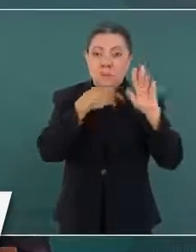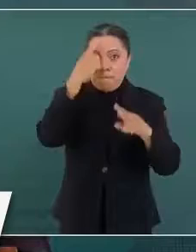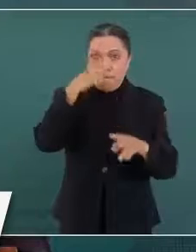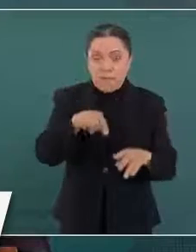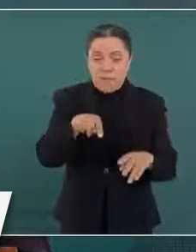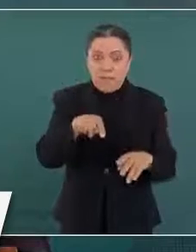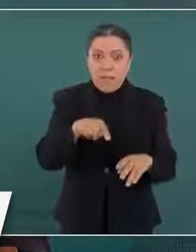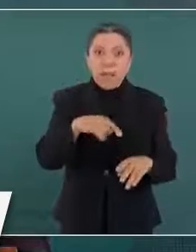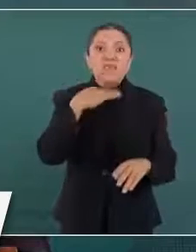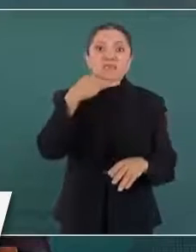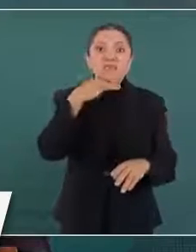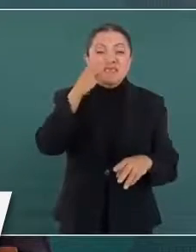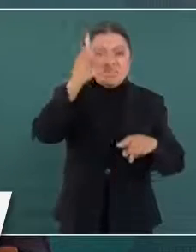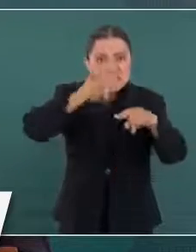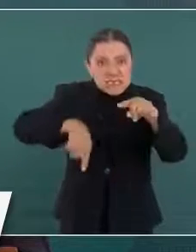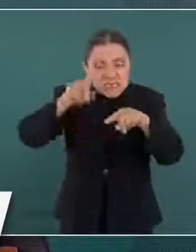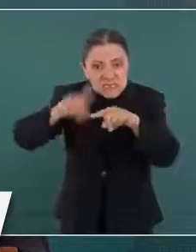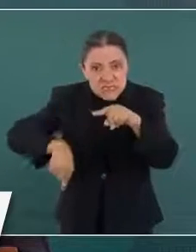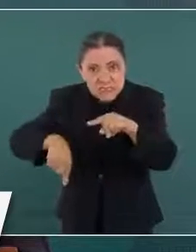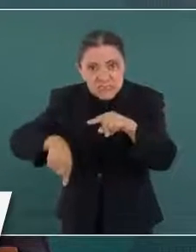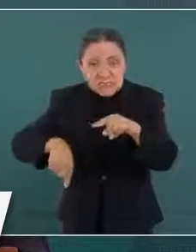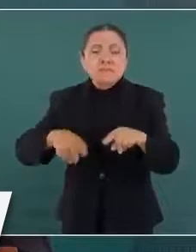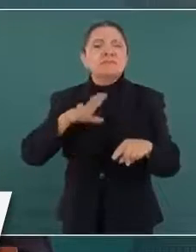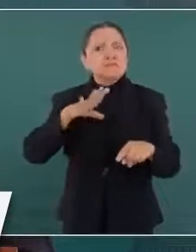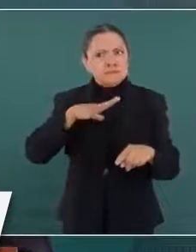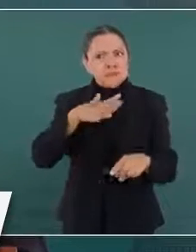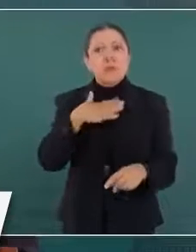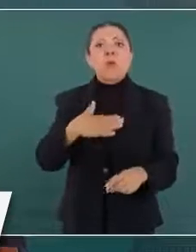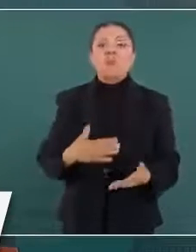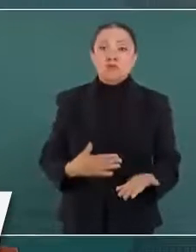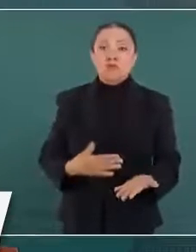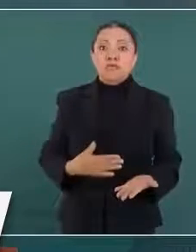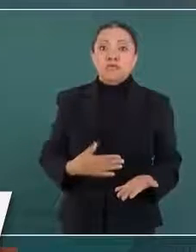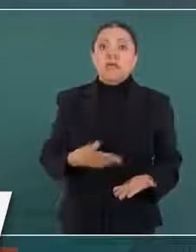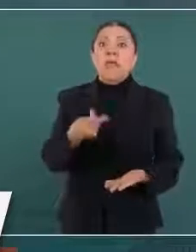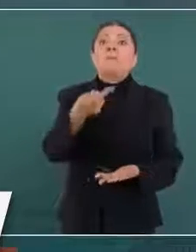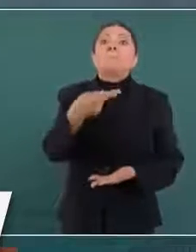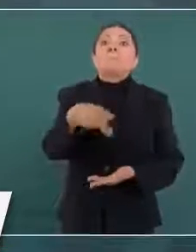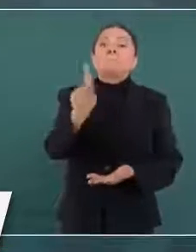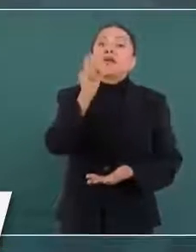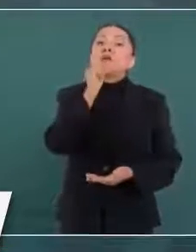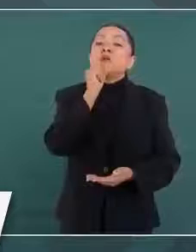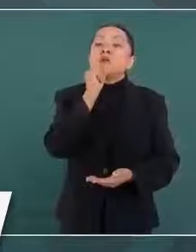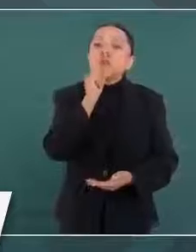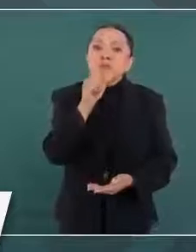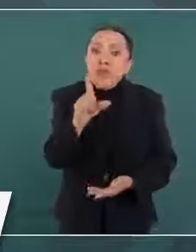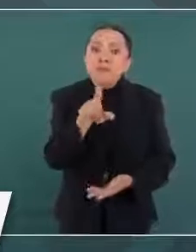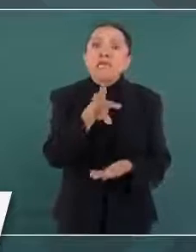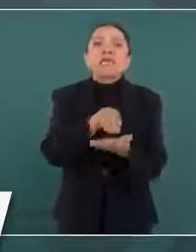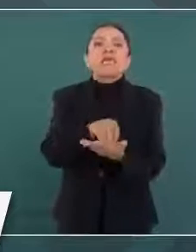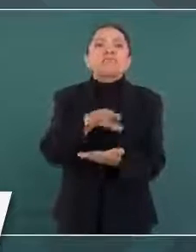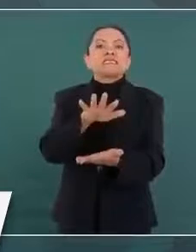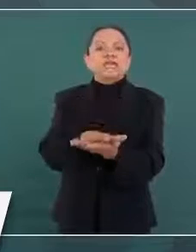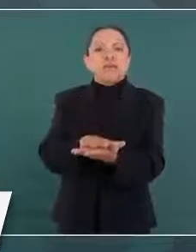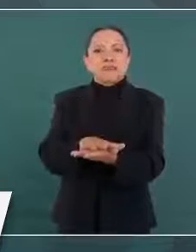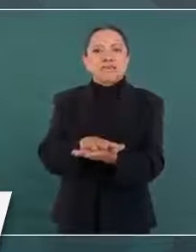corrupción ni de que haya justicia, sino de establecer